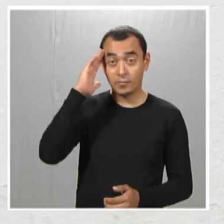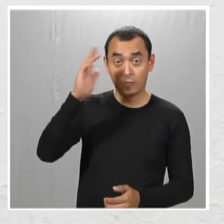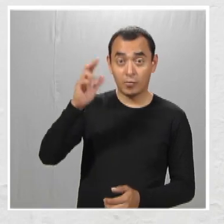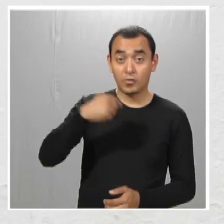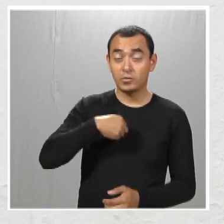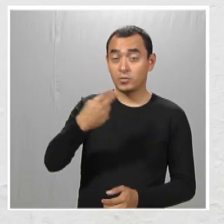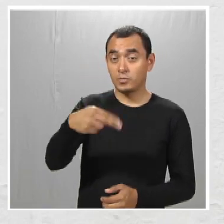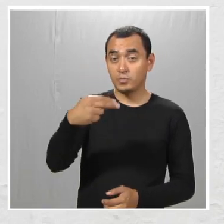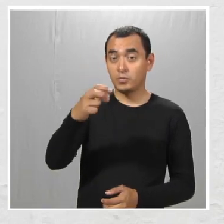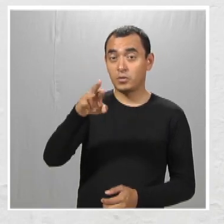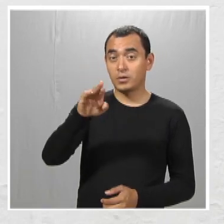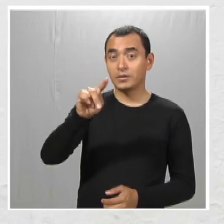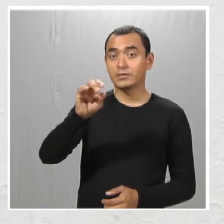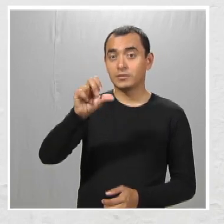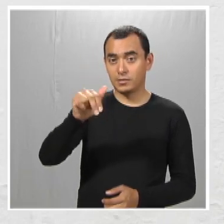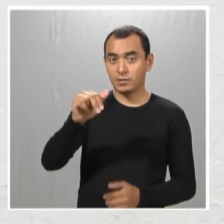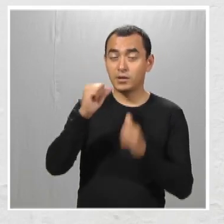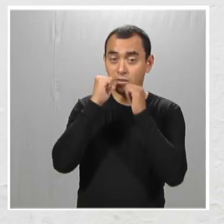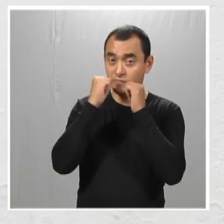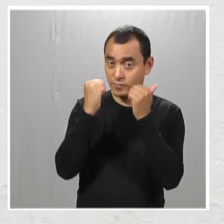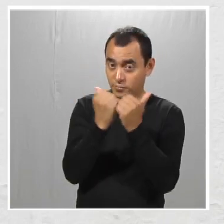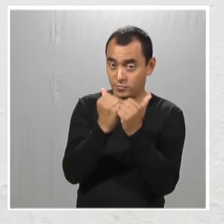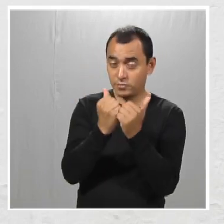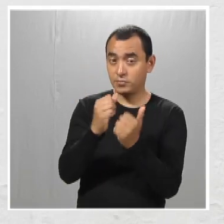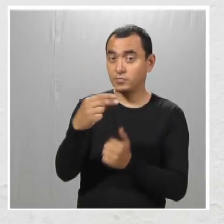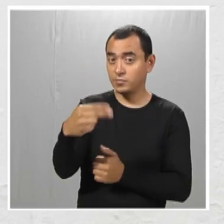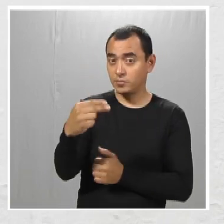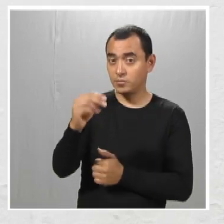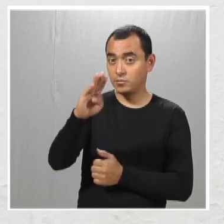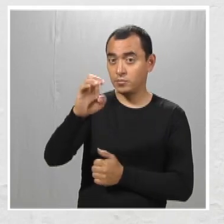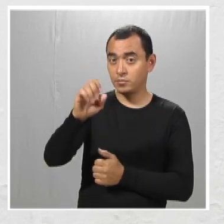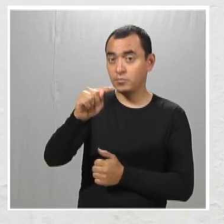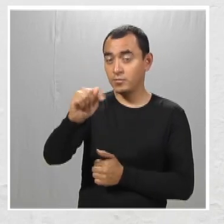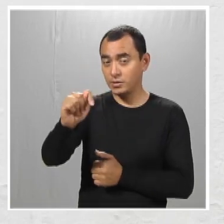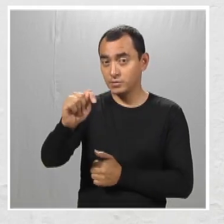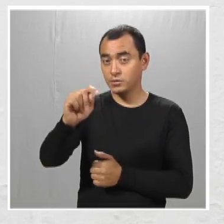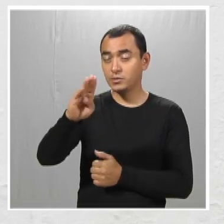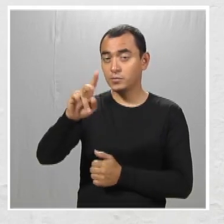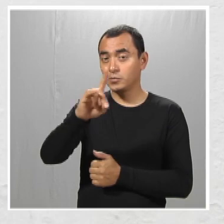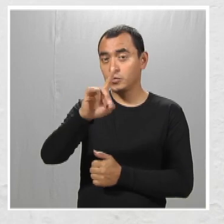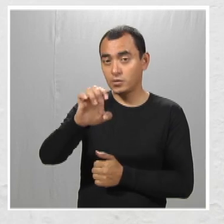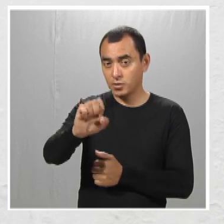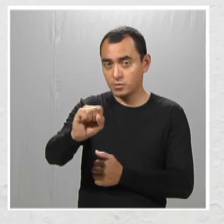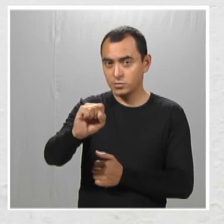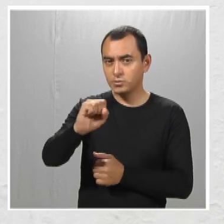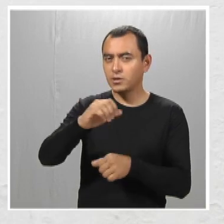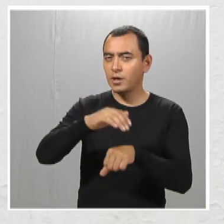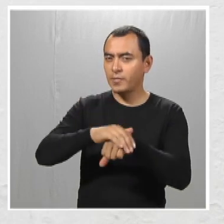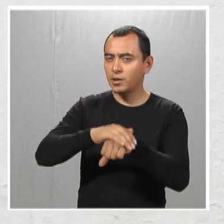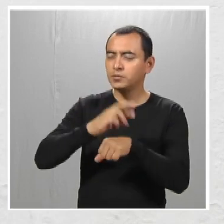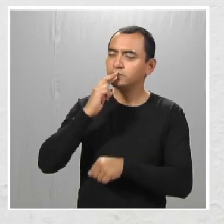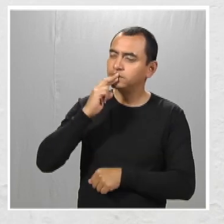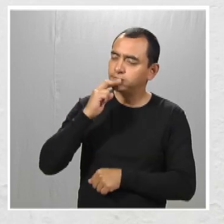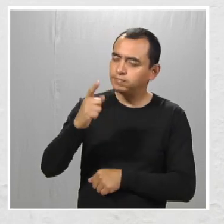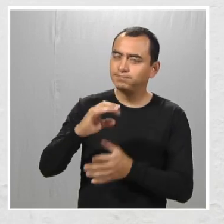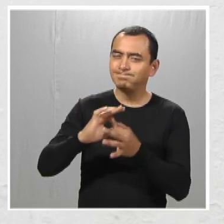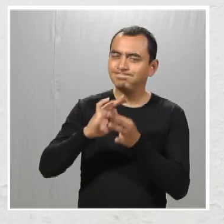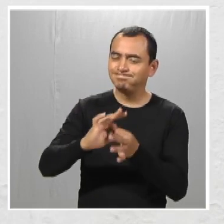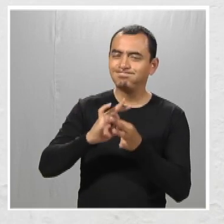Mi nombre es Cristian Martínez, la fundación se llama Best Buddies y las personas a las que estoy apoyando se llaman Michelle y Jorge.